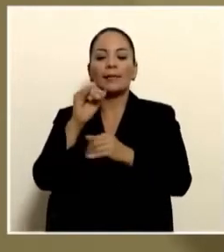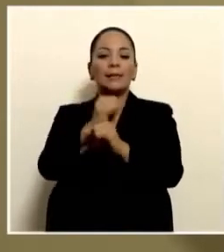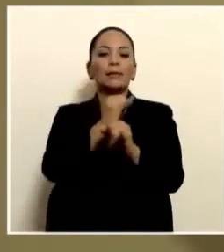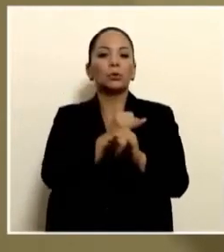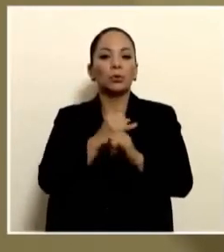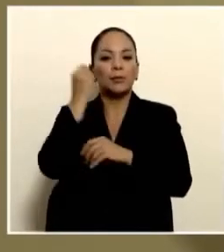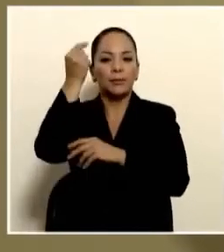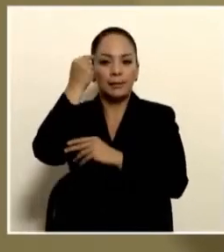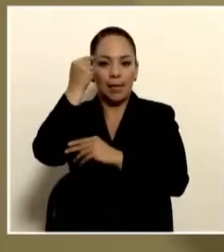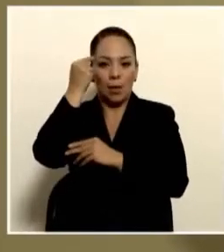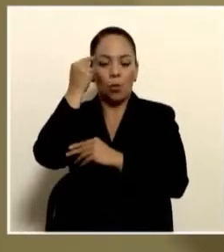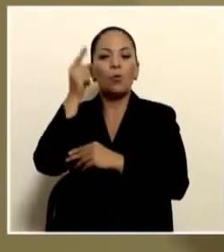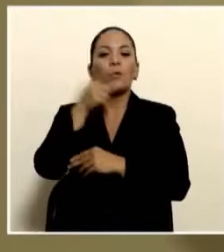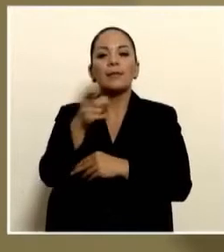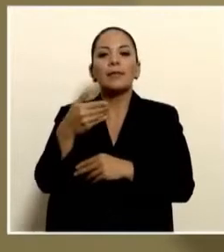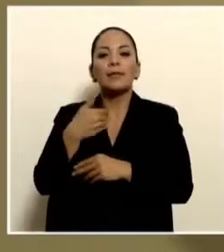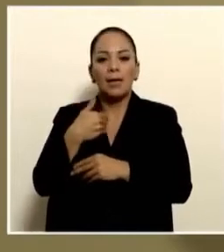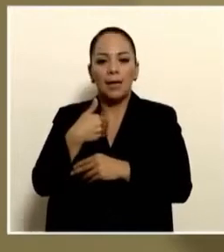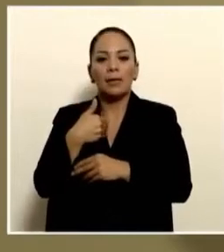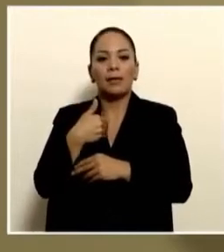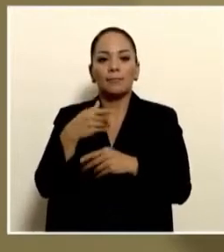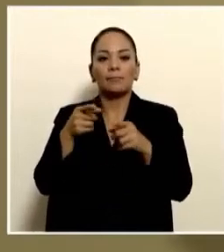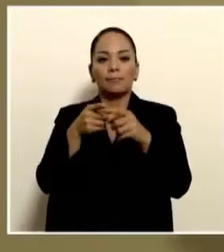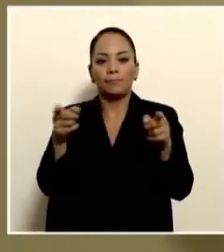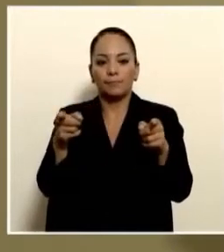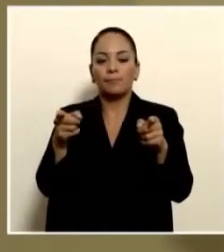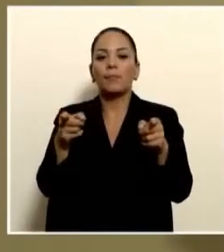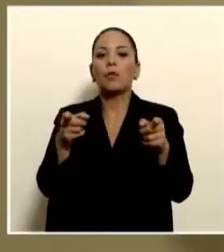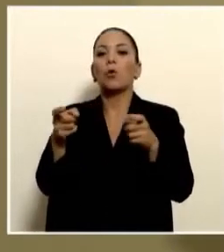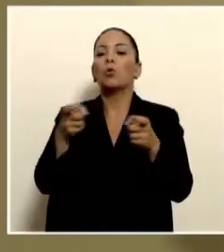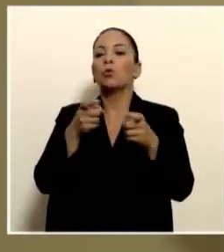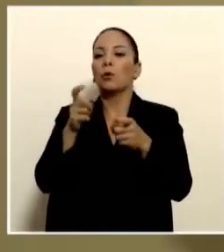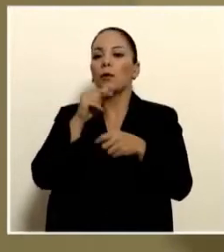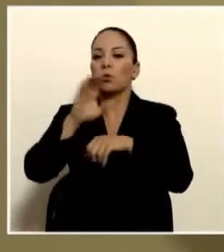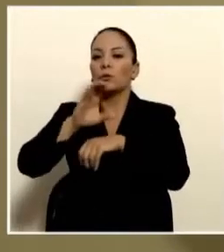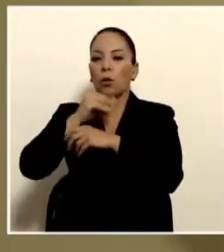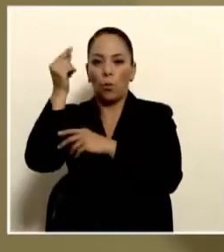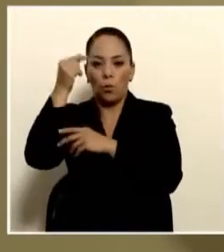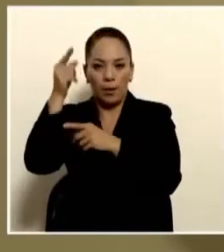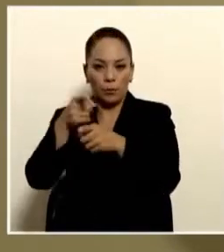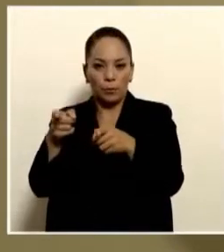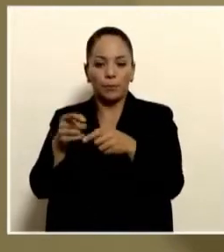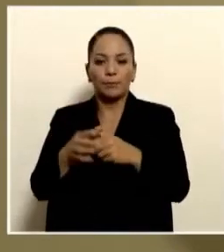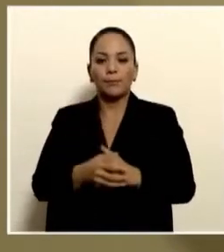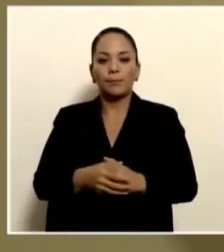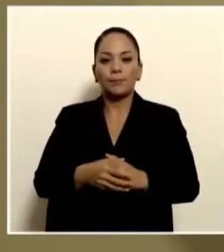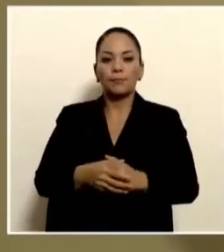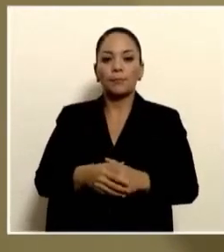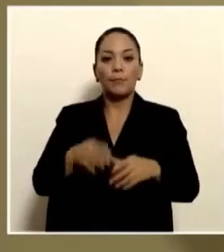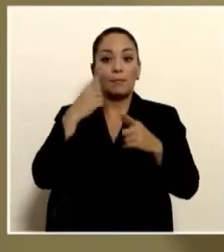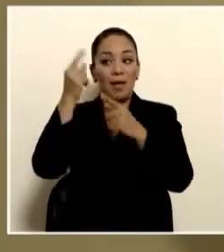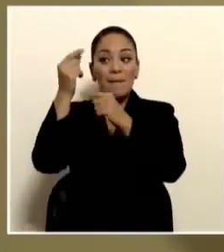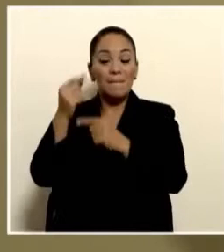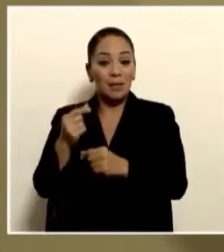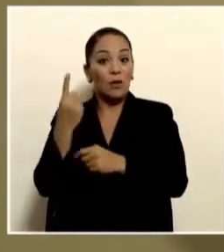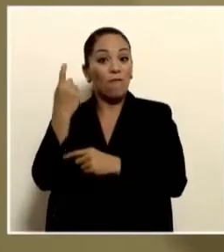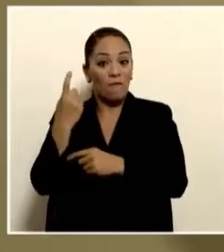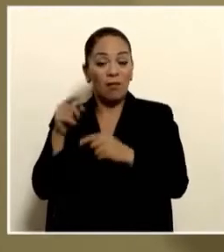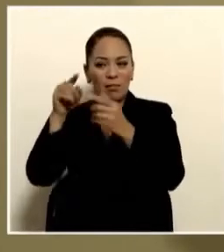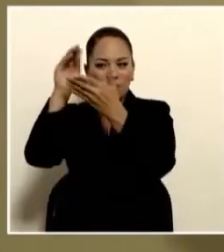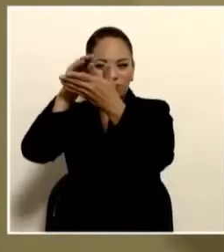que tiene, bajo las cuales tiene control el Consejo de Gobierno. Es un inventario incompleto.